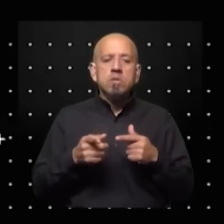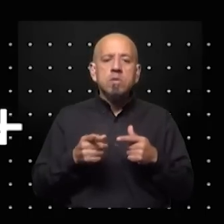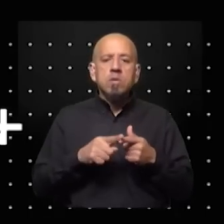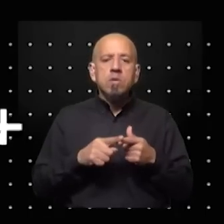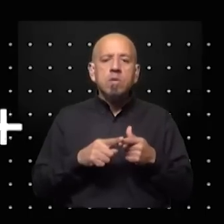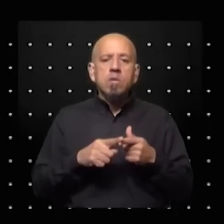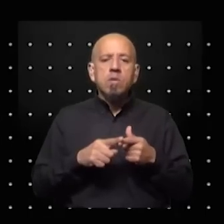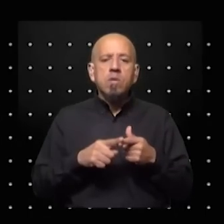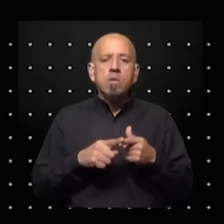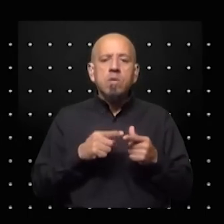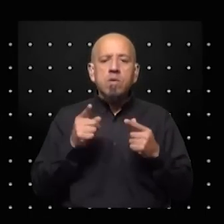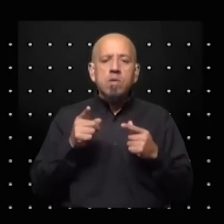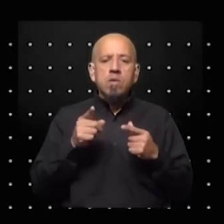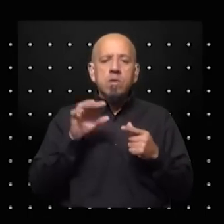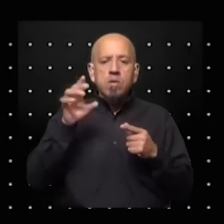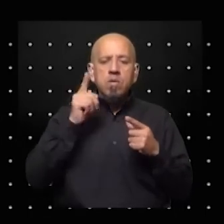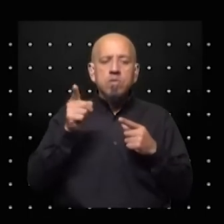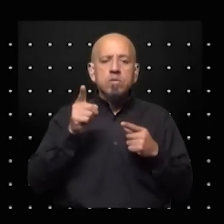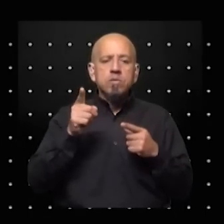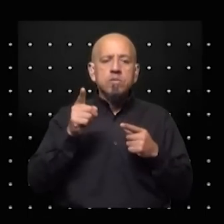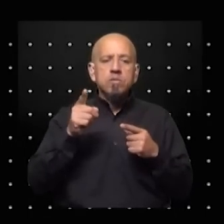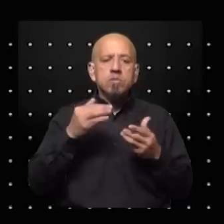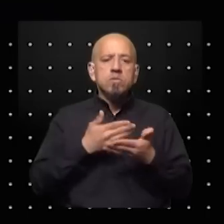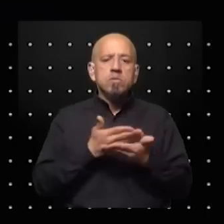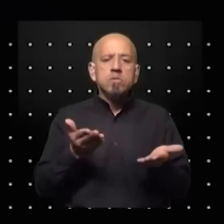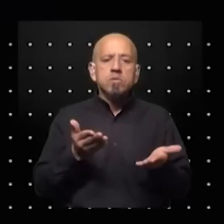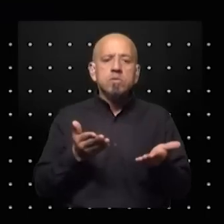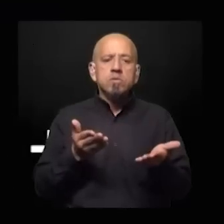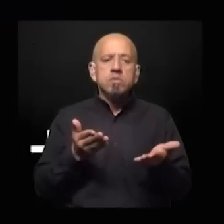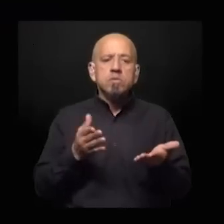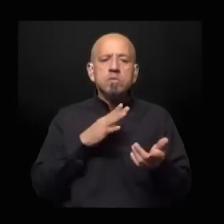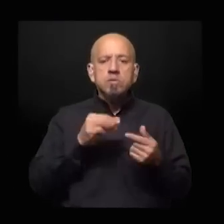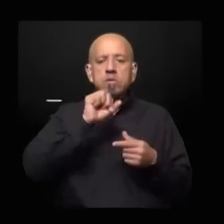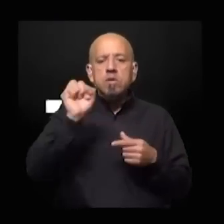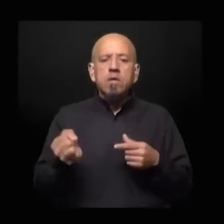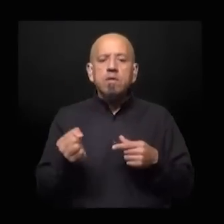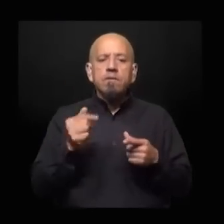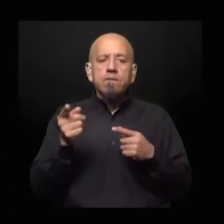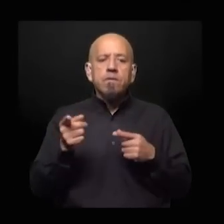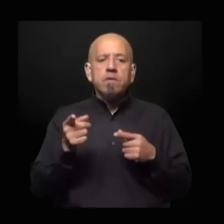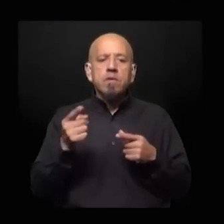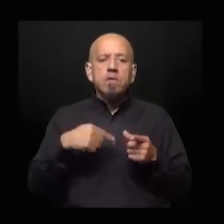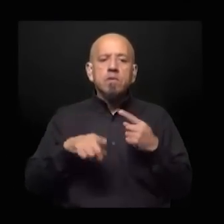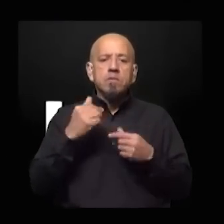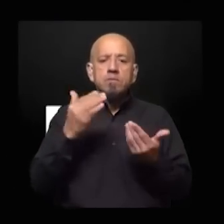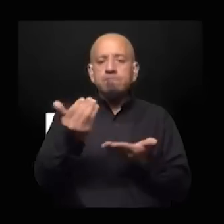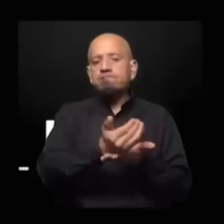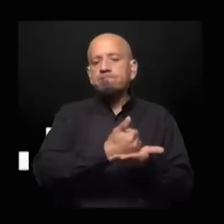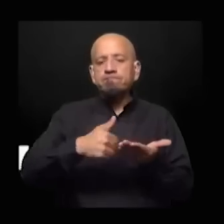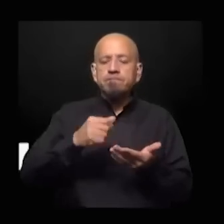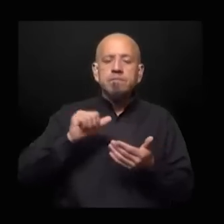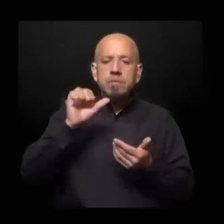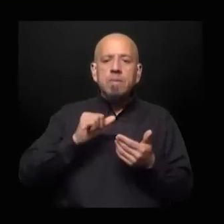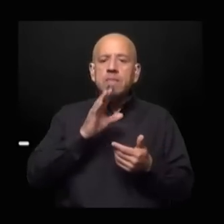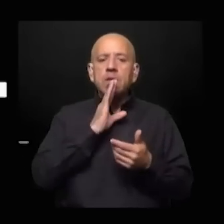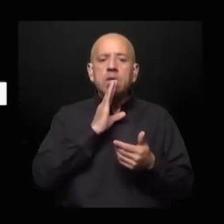Escuchaba también en la presentación Alejandro Maite, como decíais, que África había sido un continente expoliado, depredado por Europa y